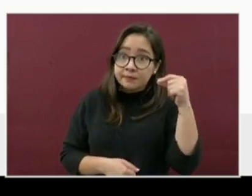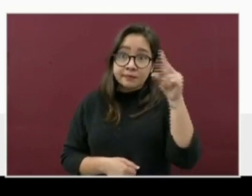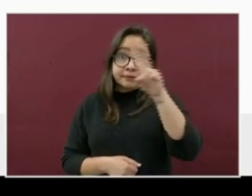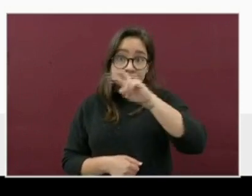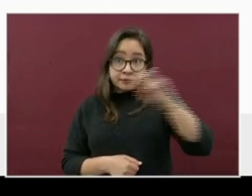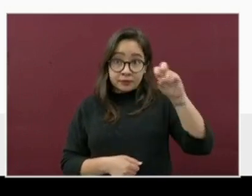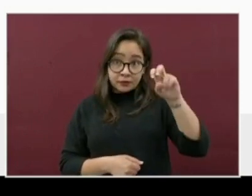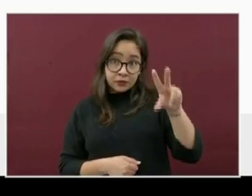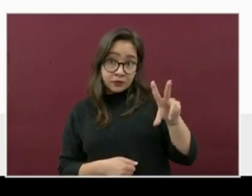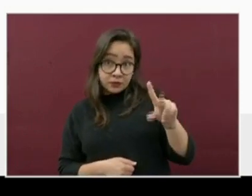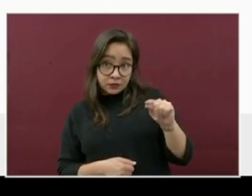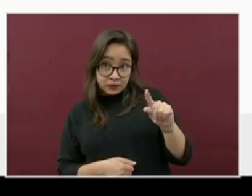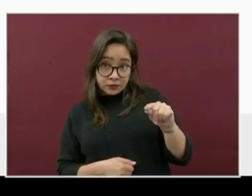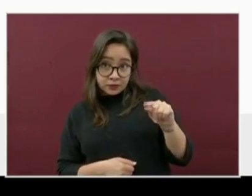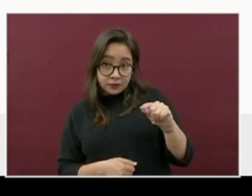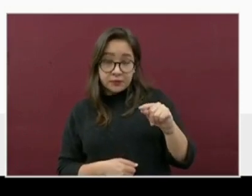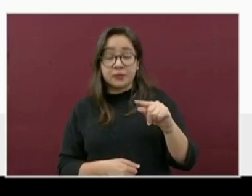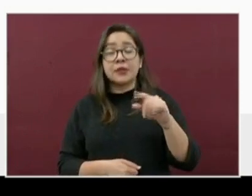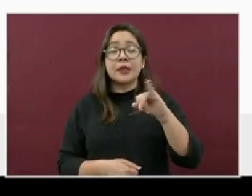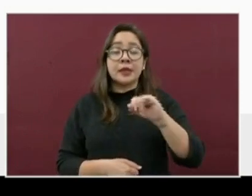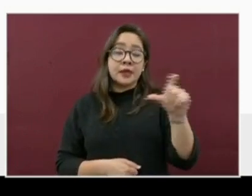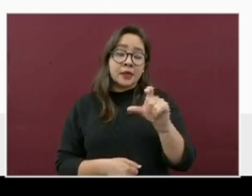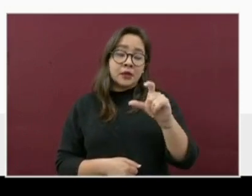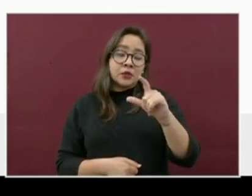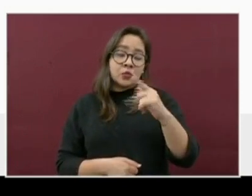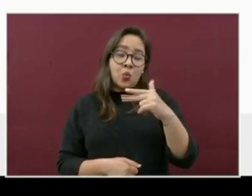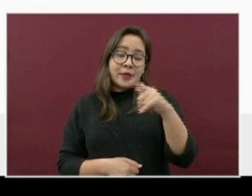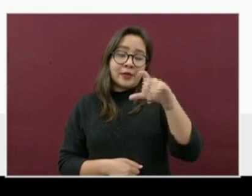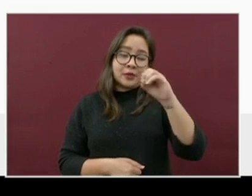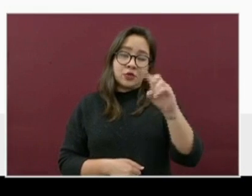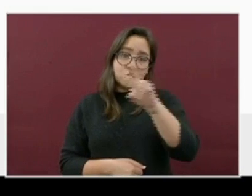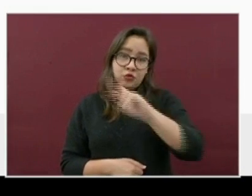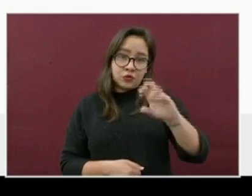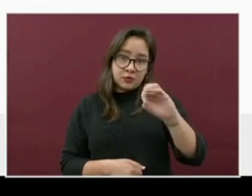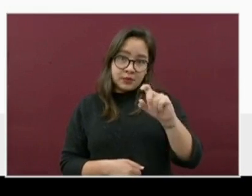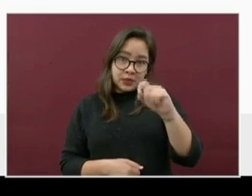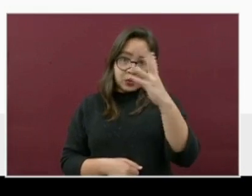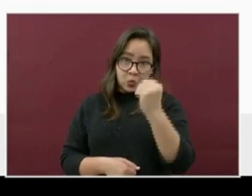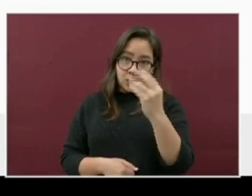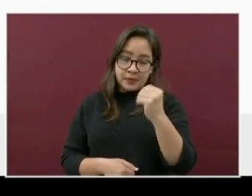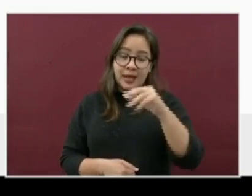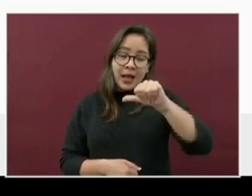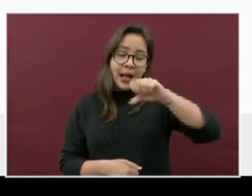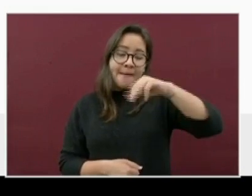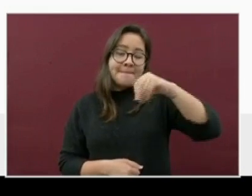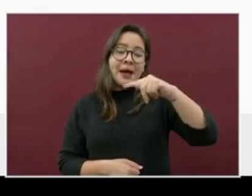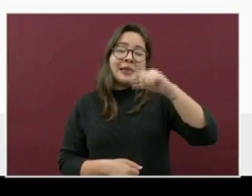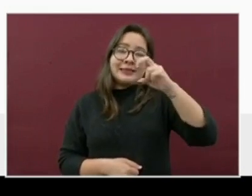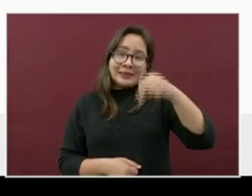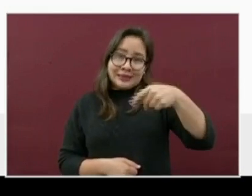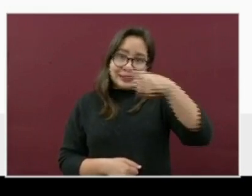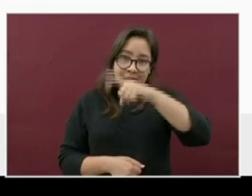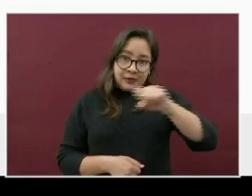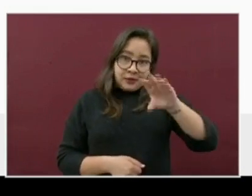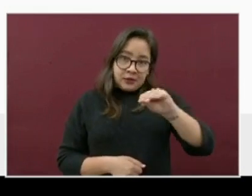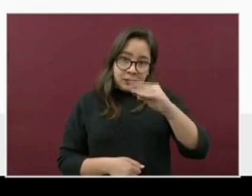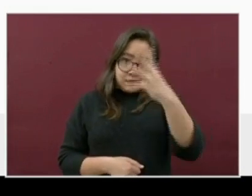270. Izhuatlancillo, 229. Amatlán de los Reyes, 194.